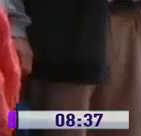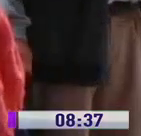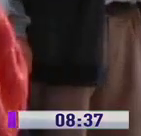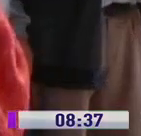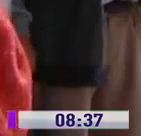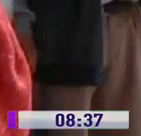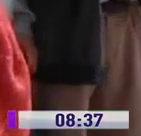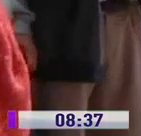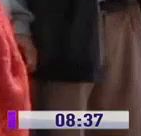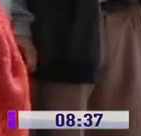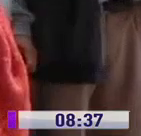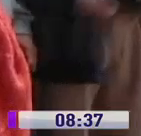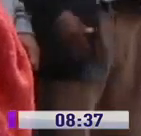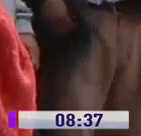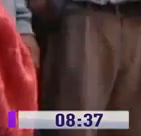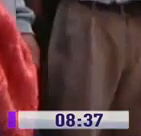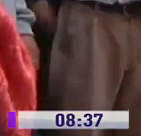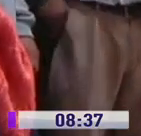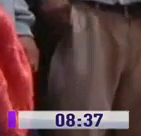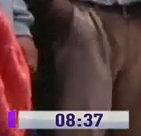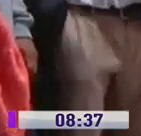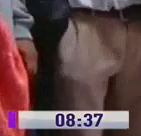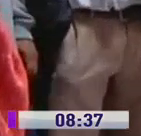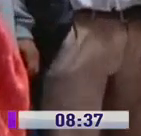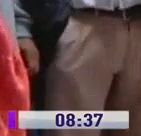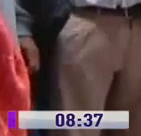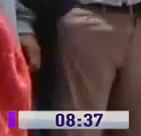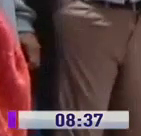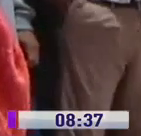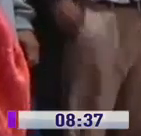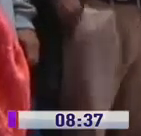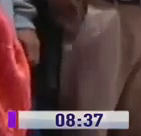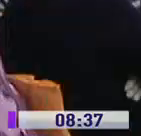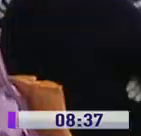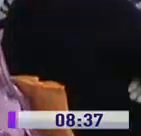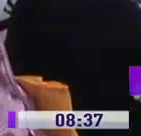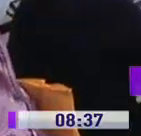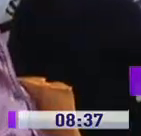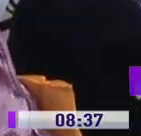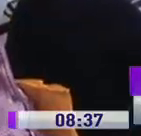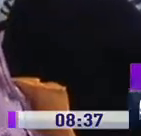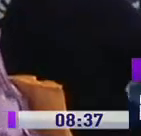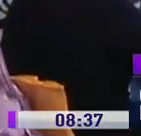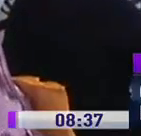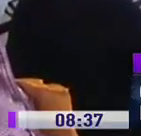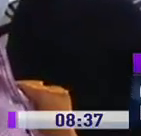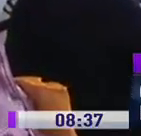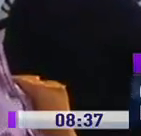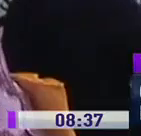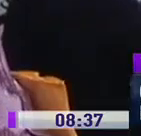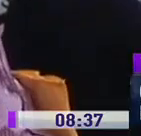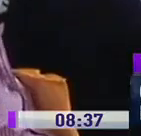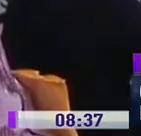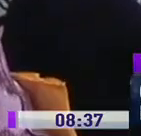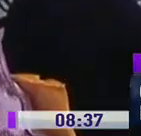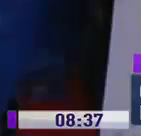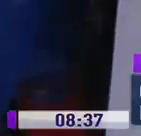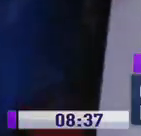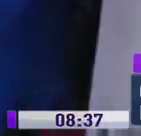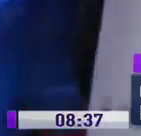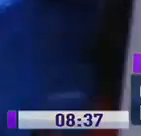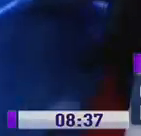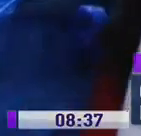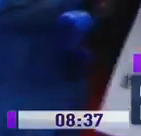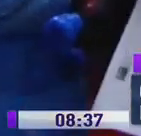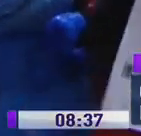Habían madrugado para tener los primeros turnos, pero era la tarde y seguían ahí, esperando con lluvia y hambre y con sus familiares